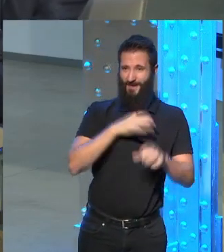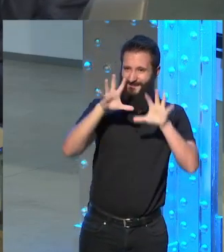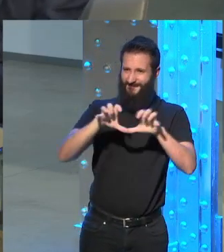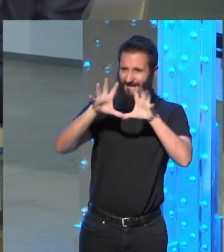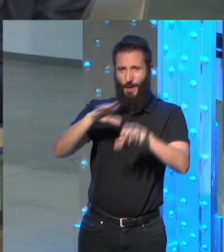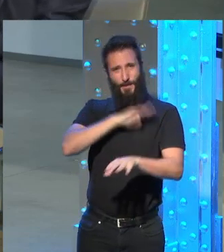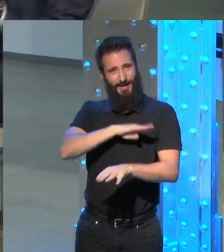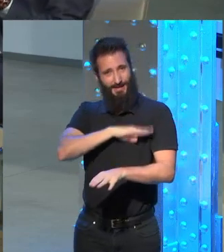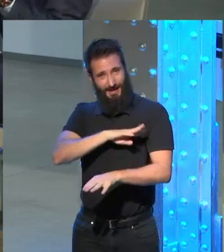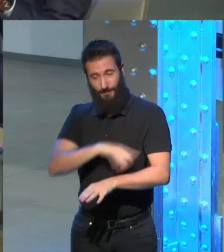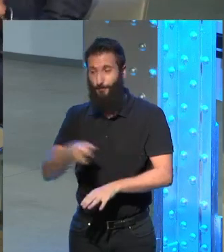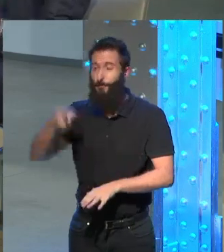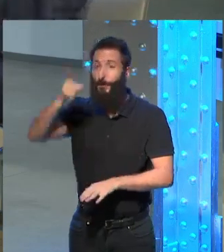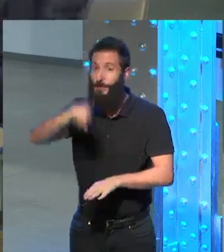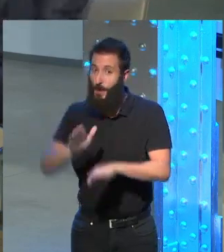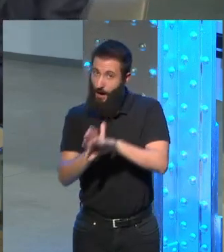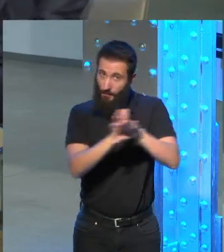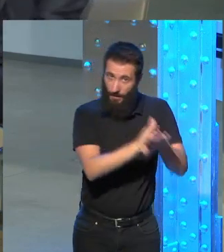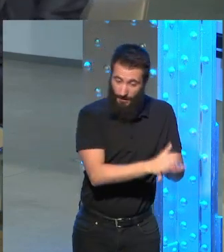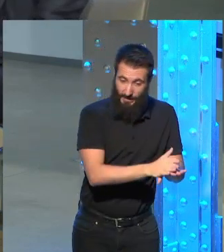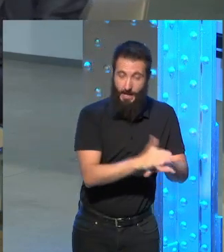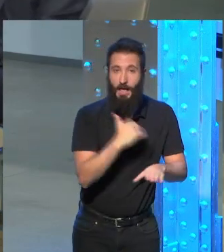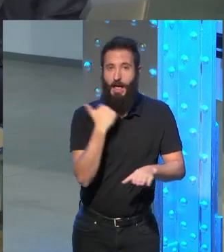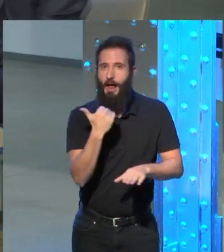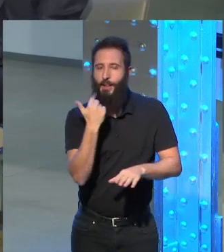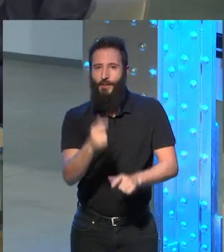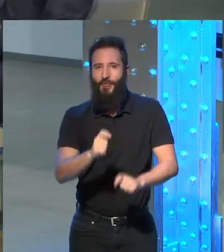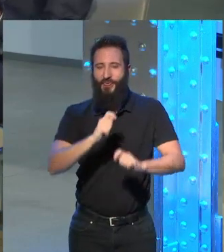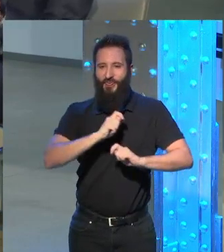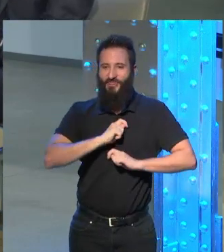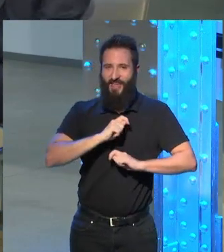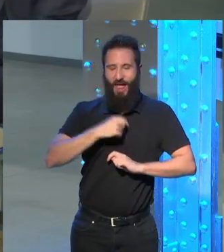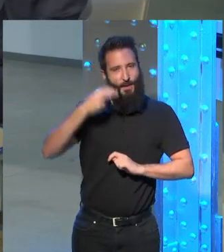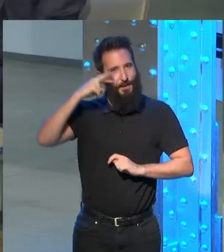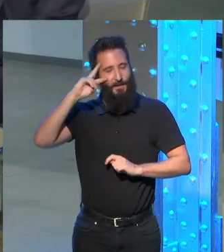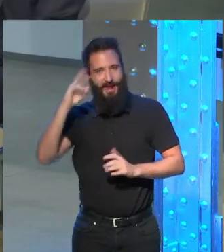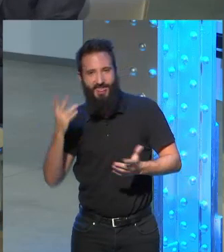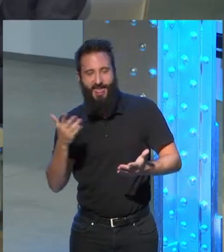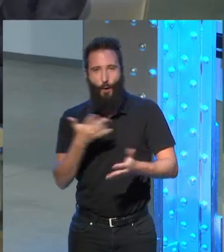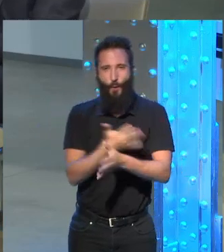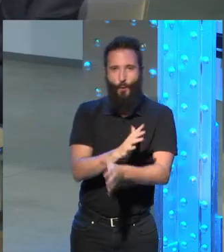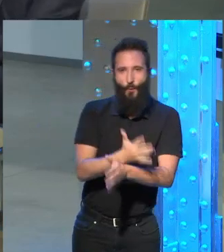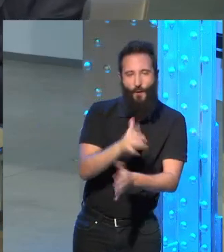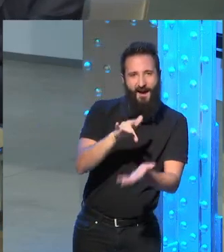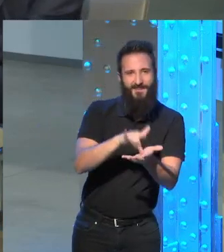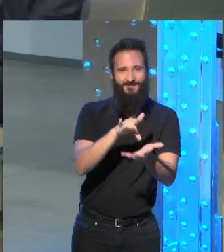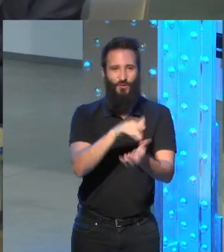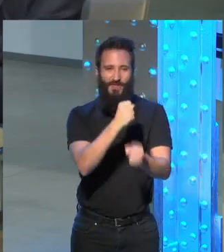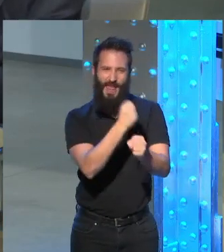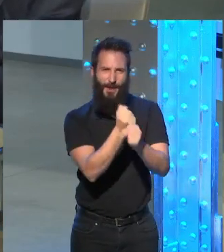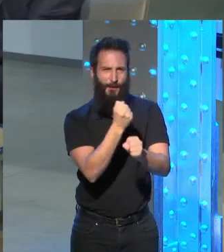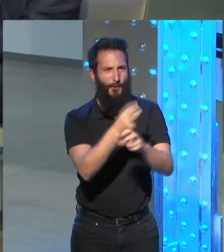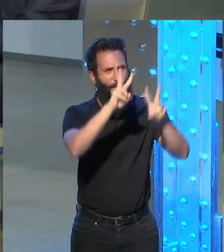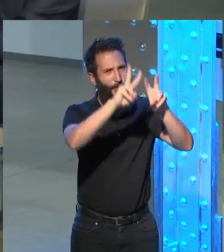en parte algo que nos permitió experimentar jugar hacer un trabajo muy serio de